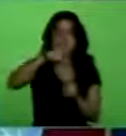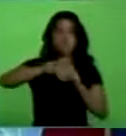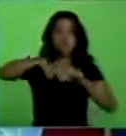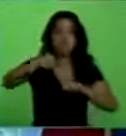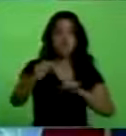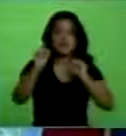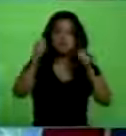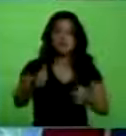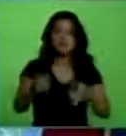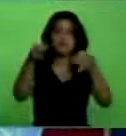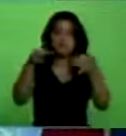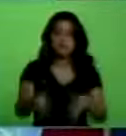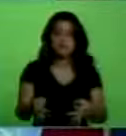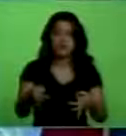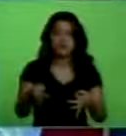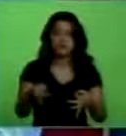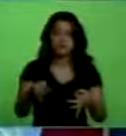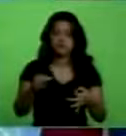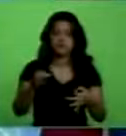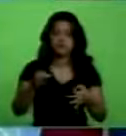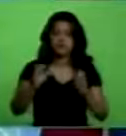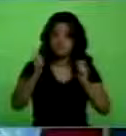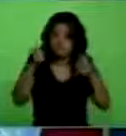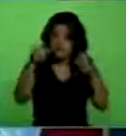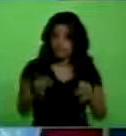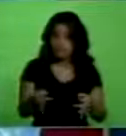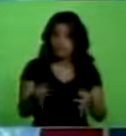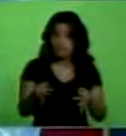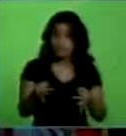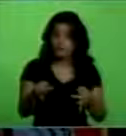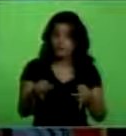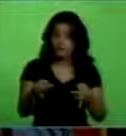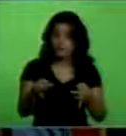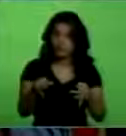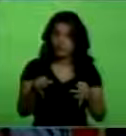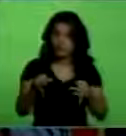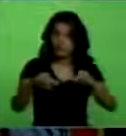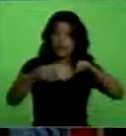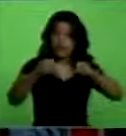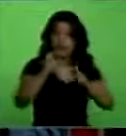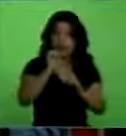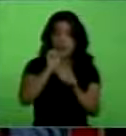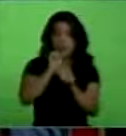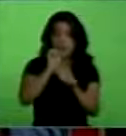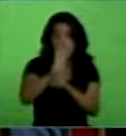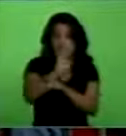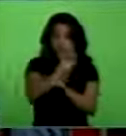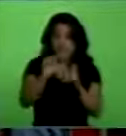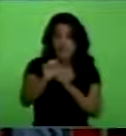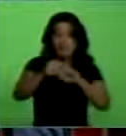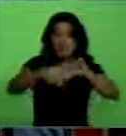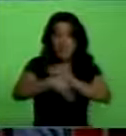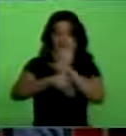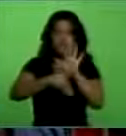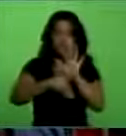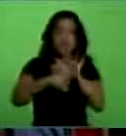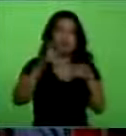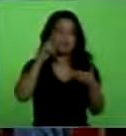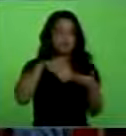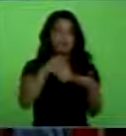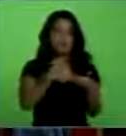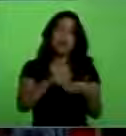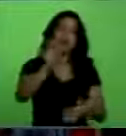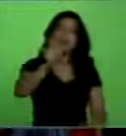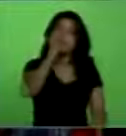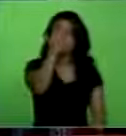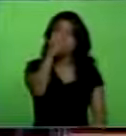de la fundación del ECOALBA-TSP. Dice, considerando que el 4 de febrero